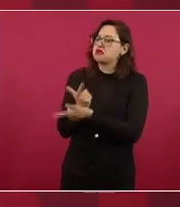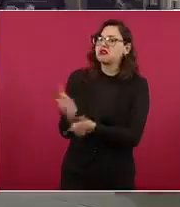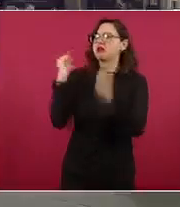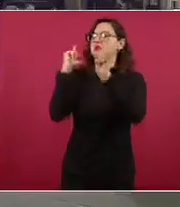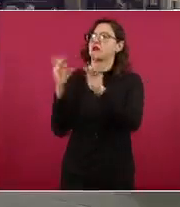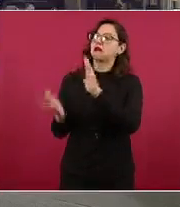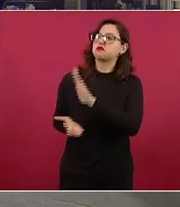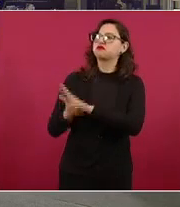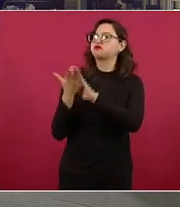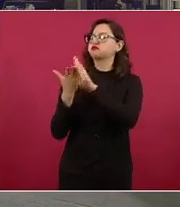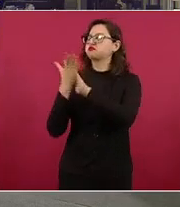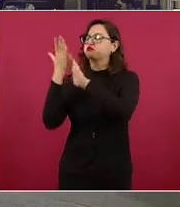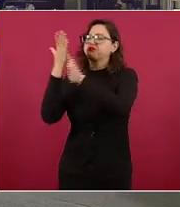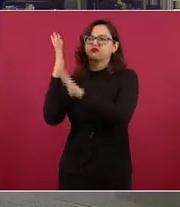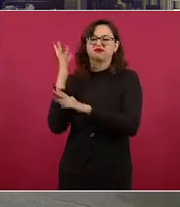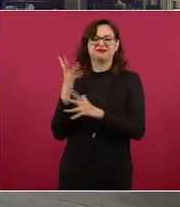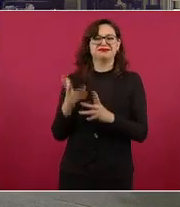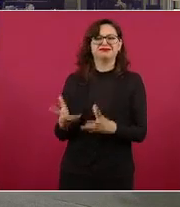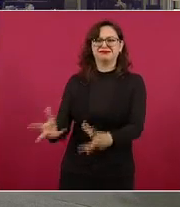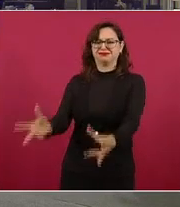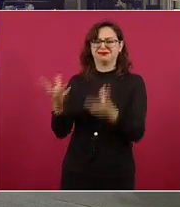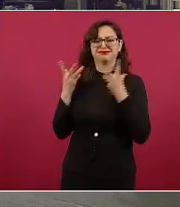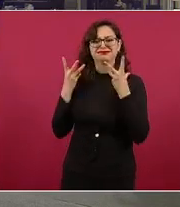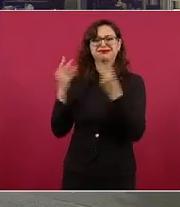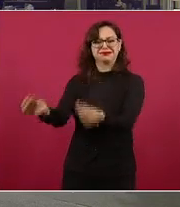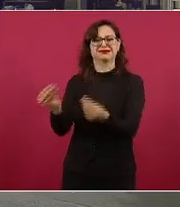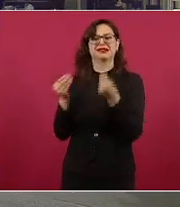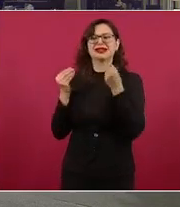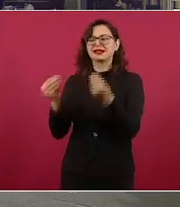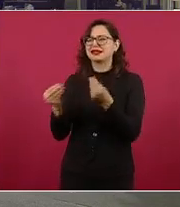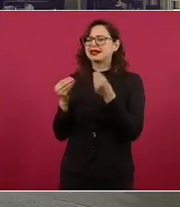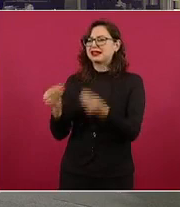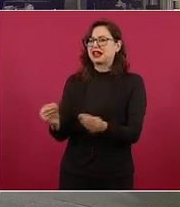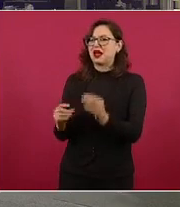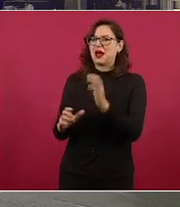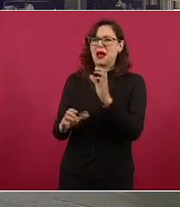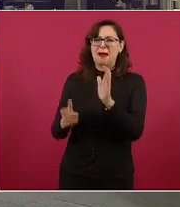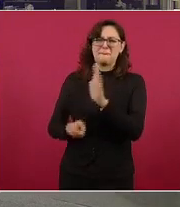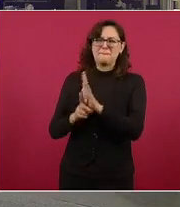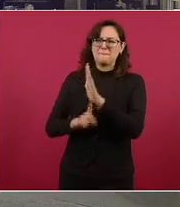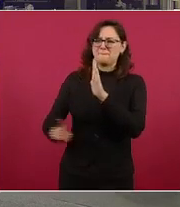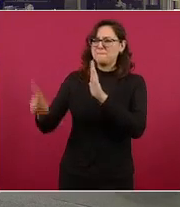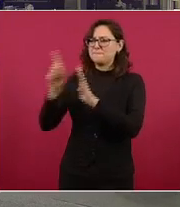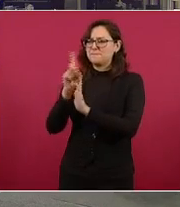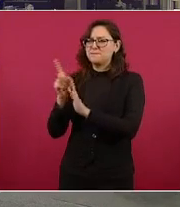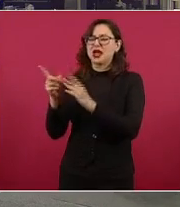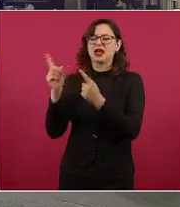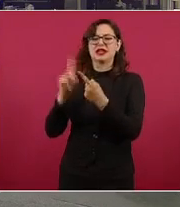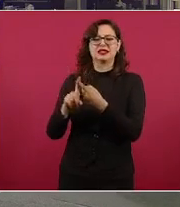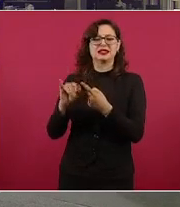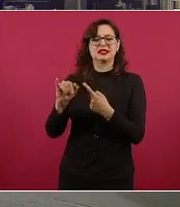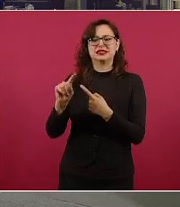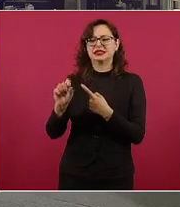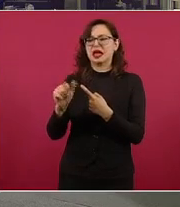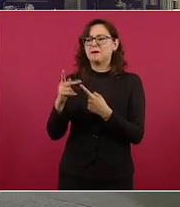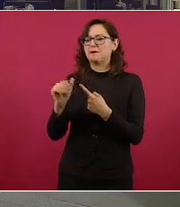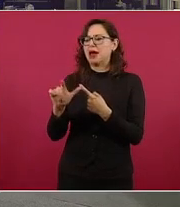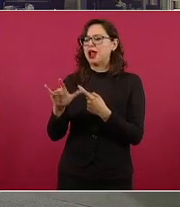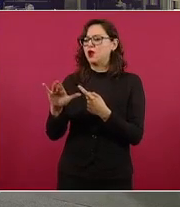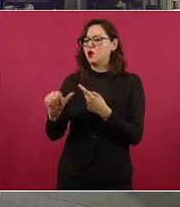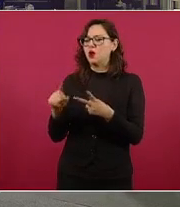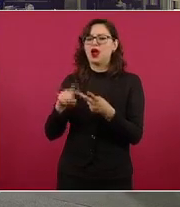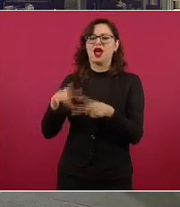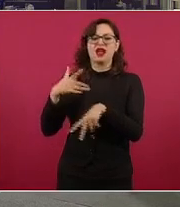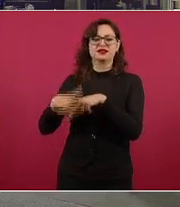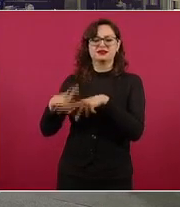en Iztapaluca en Chalco Chimalhuacán